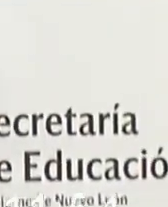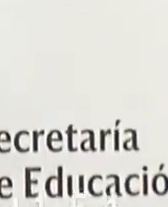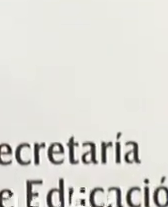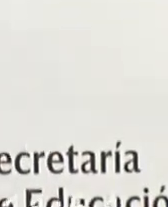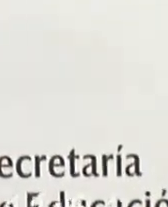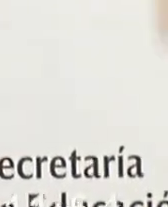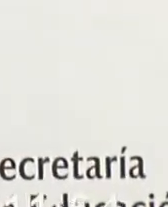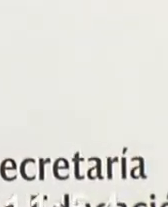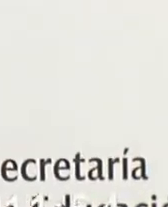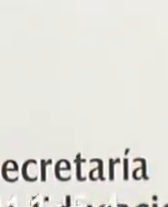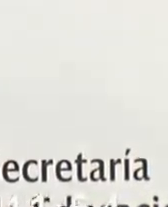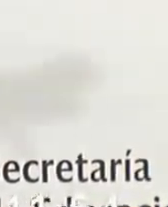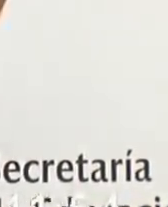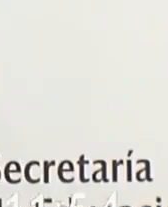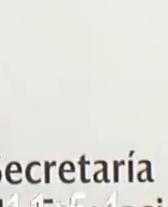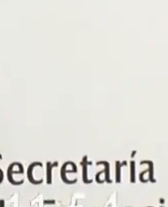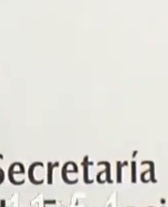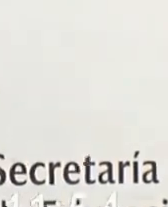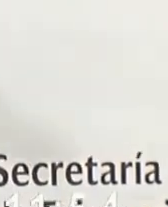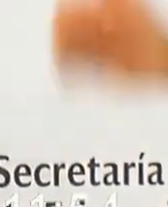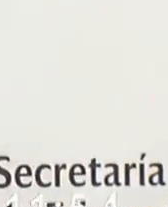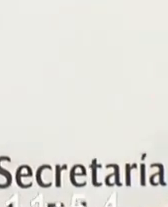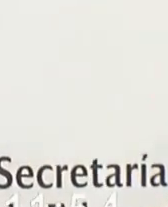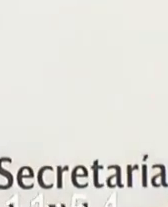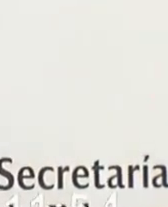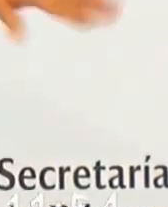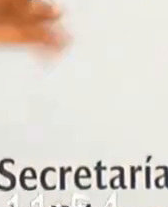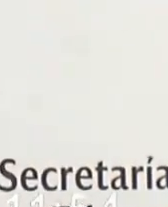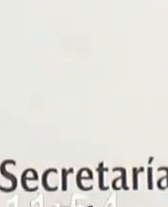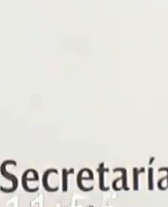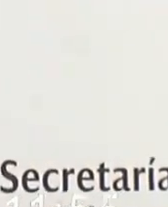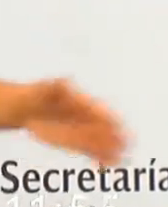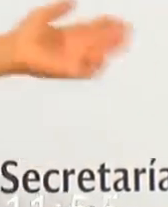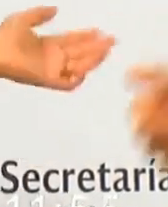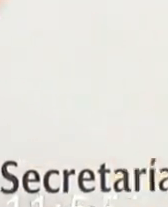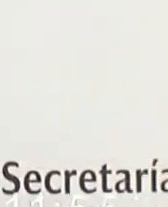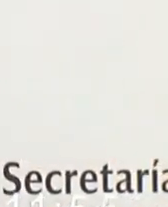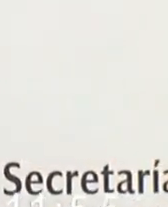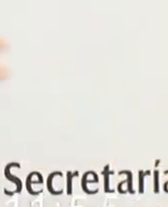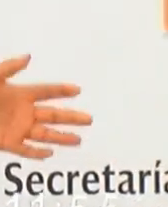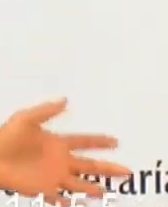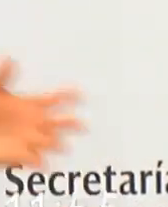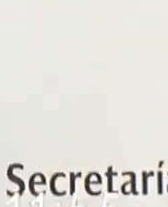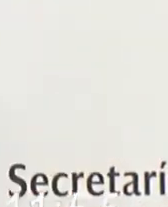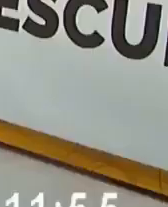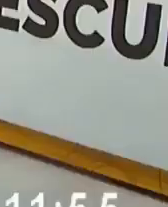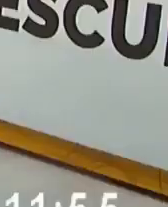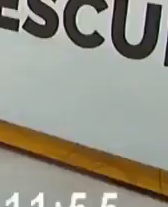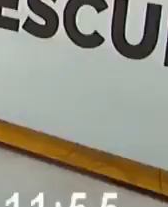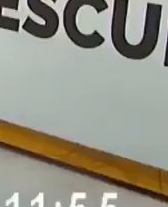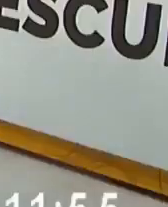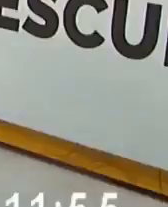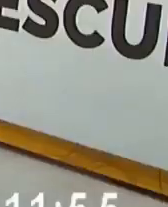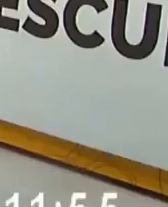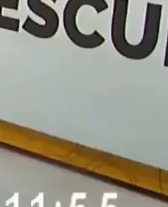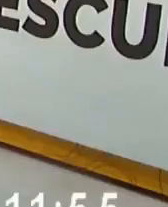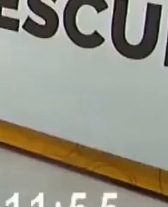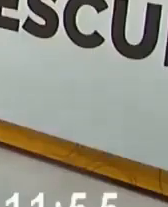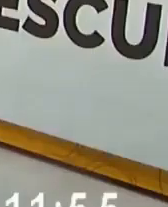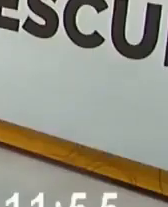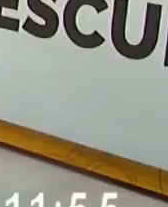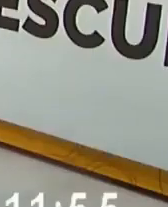Recuerde. Algo tranquilo. Ok. Vamos a ir dando una palmadita. Y Dejamos a relajar más un poquito, profe.